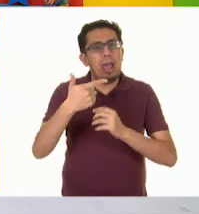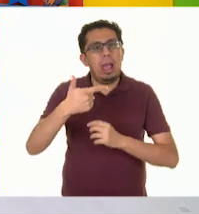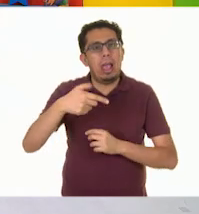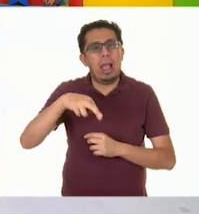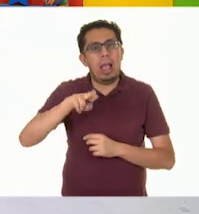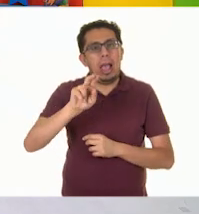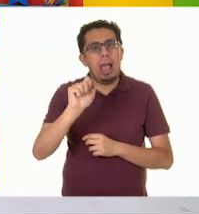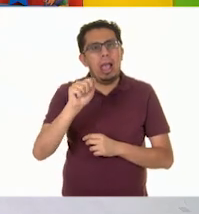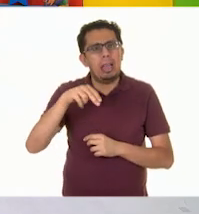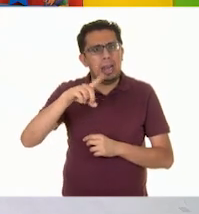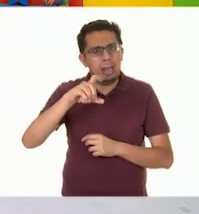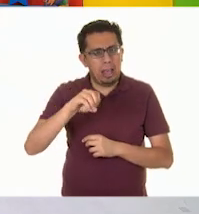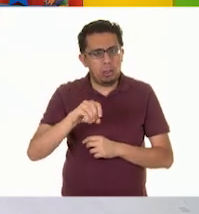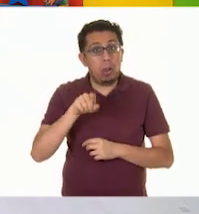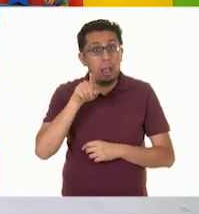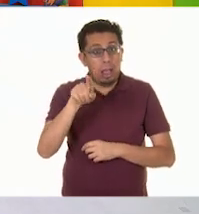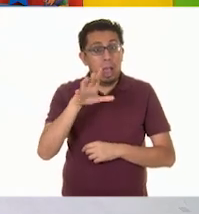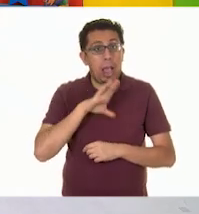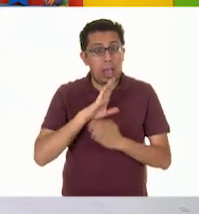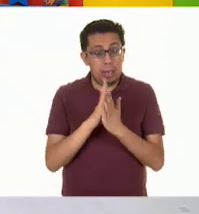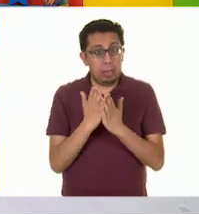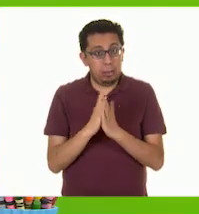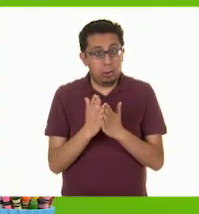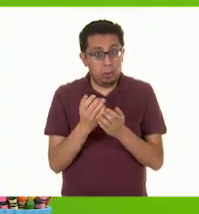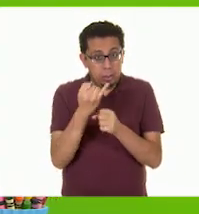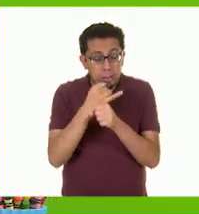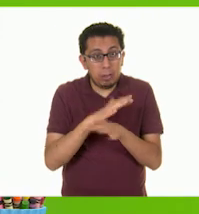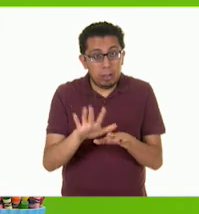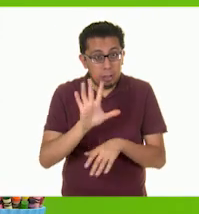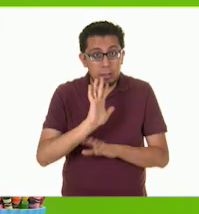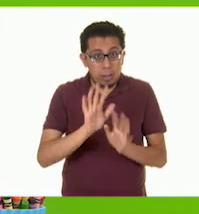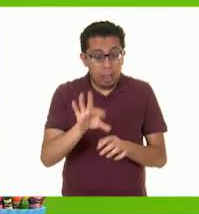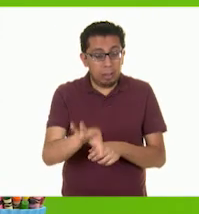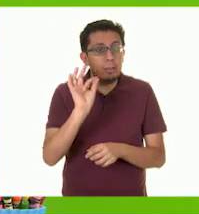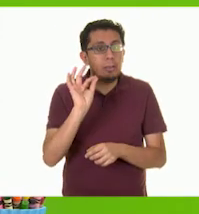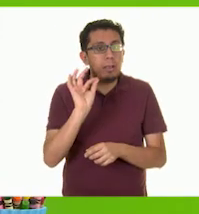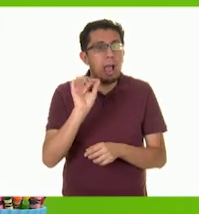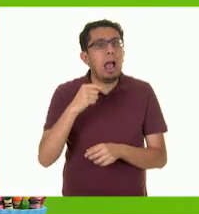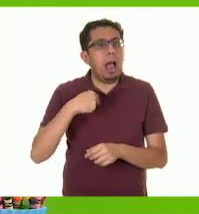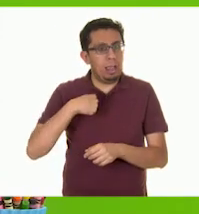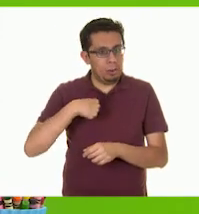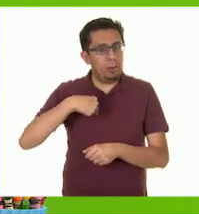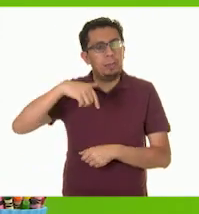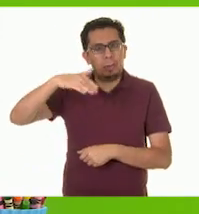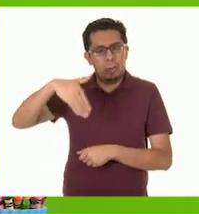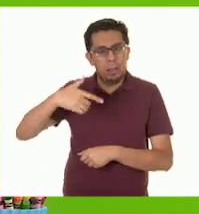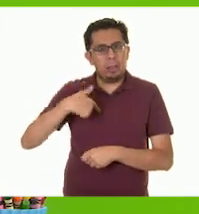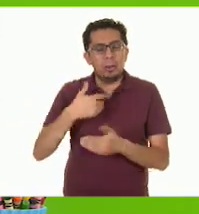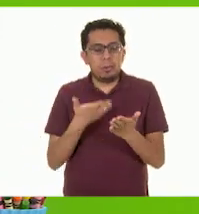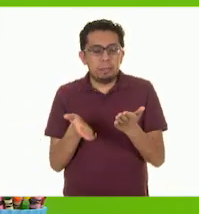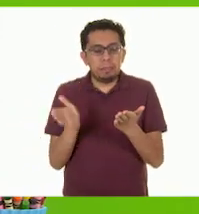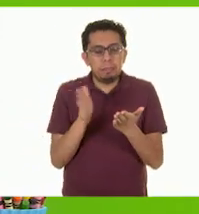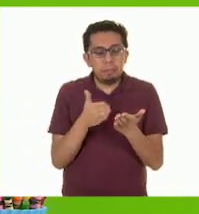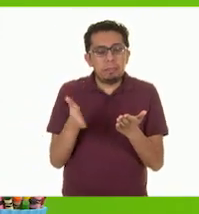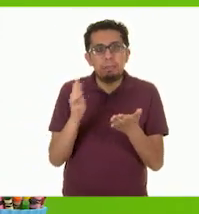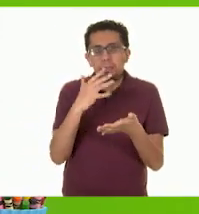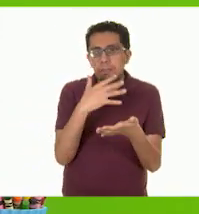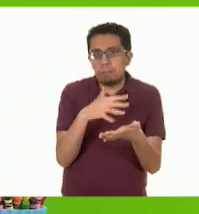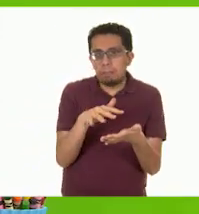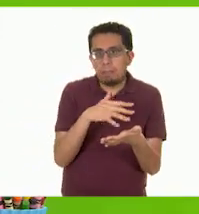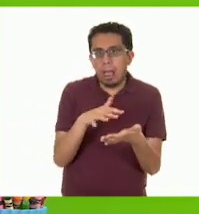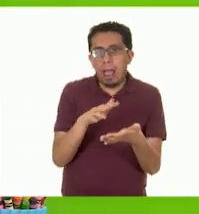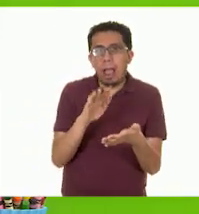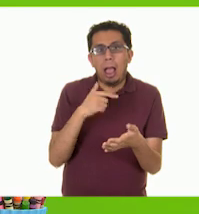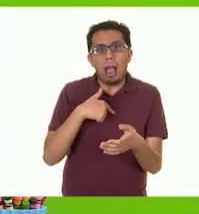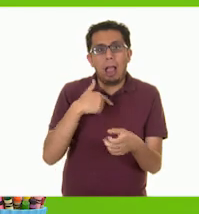información sobre el granado en tu libro? Sí, sí. Hace un momento que lo estaba ojeando, vi justamente